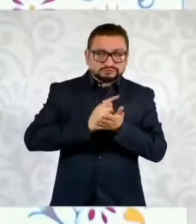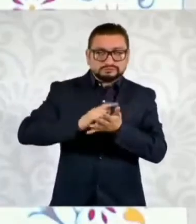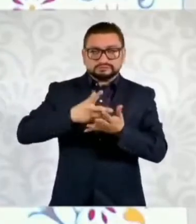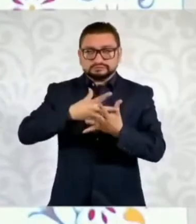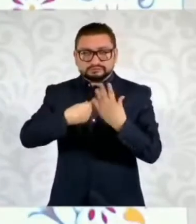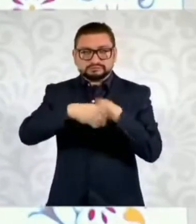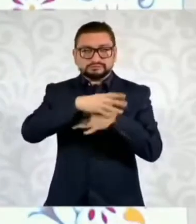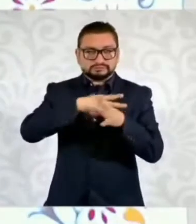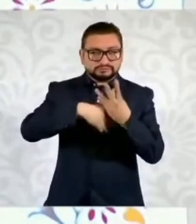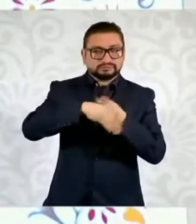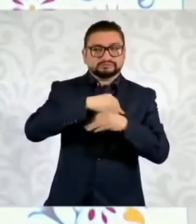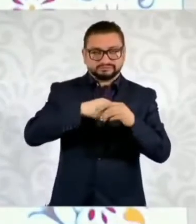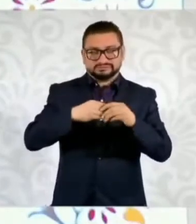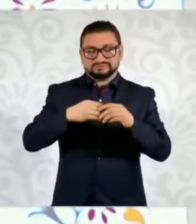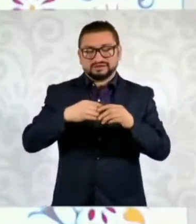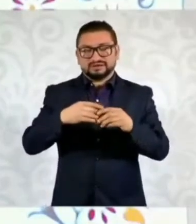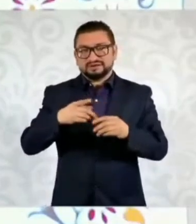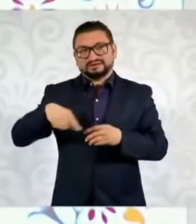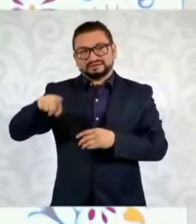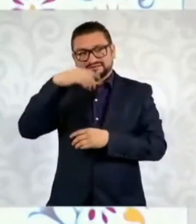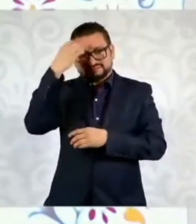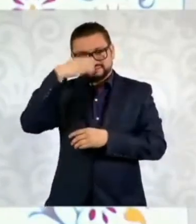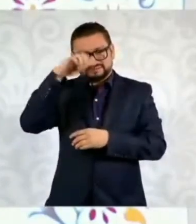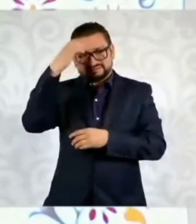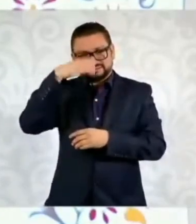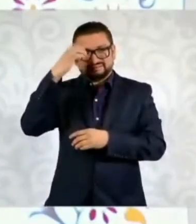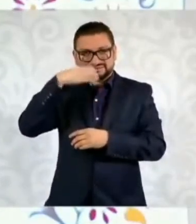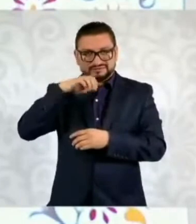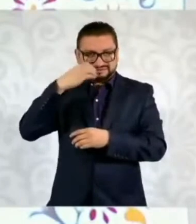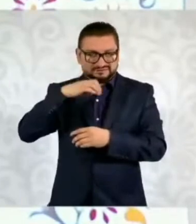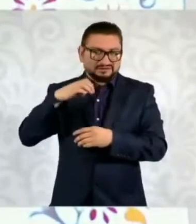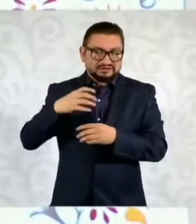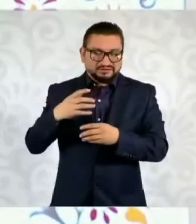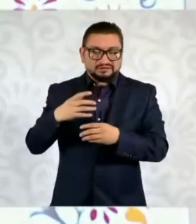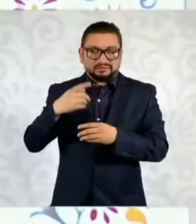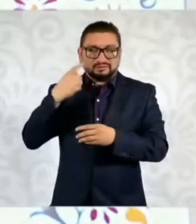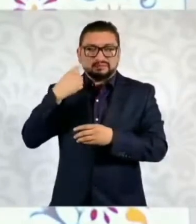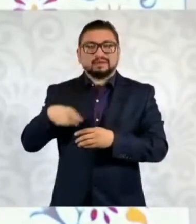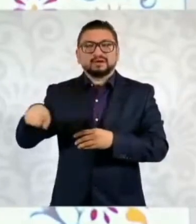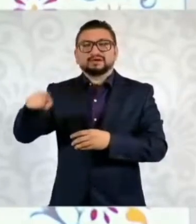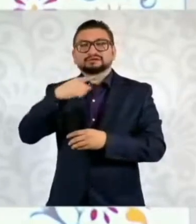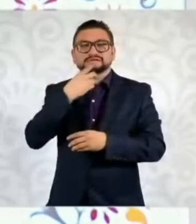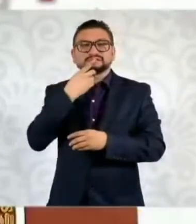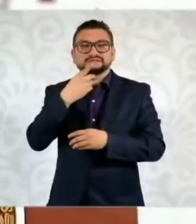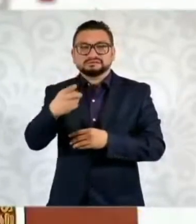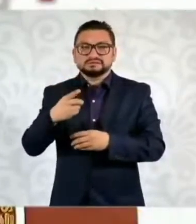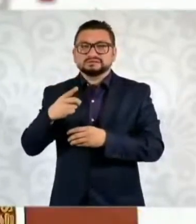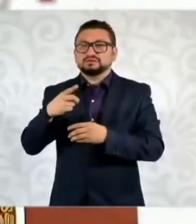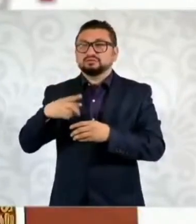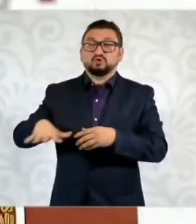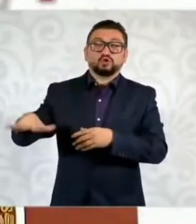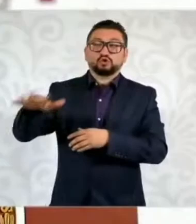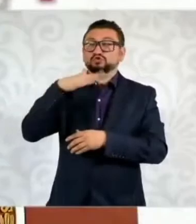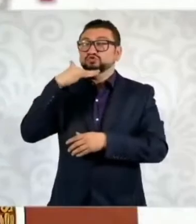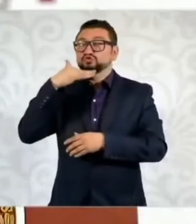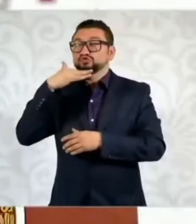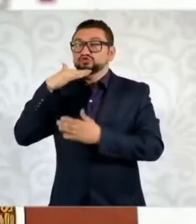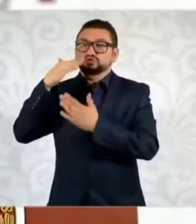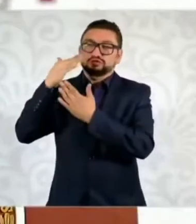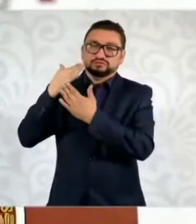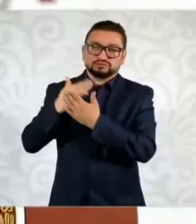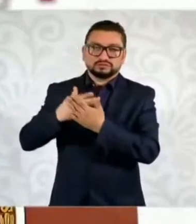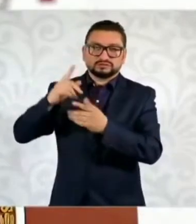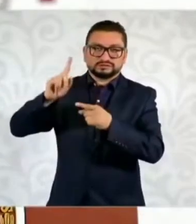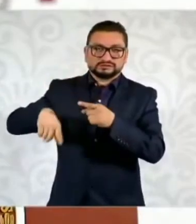le llaman los expertos quitándole pasivos. Entonces, estás descontaminando y